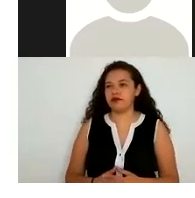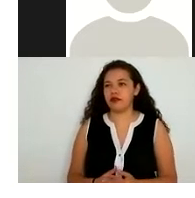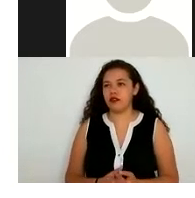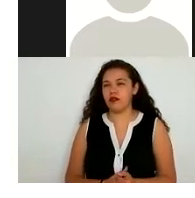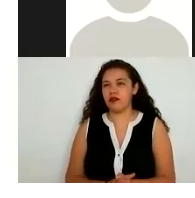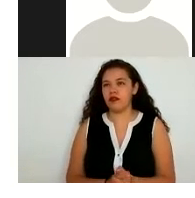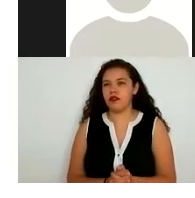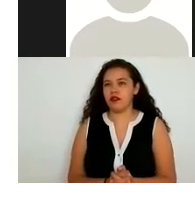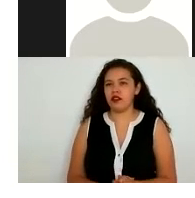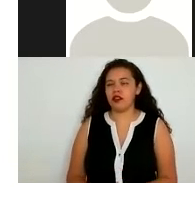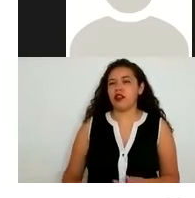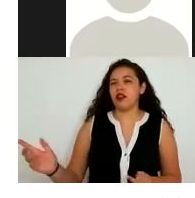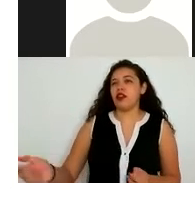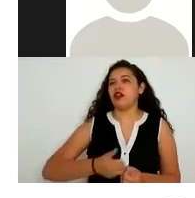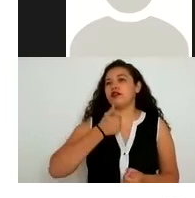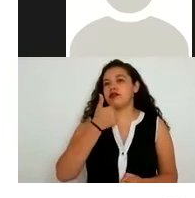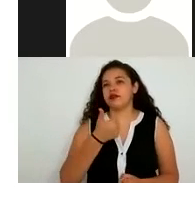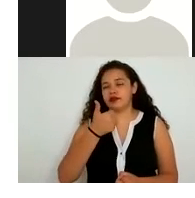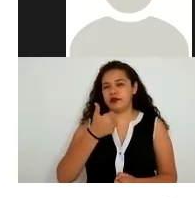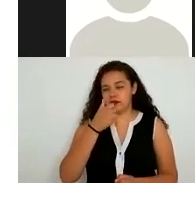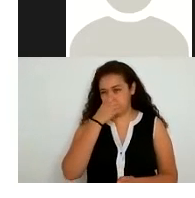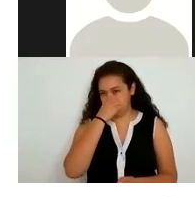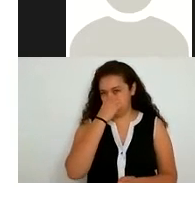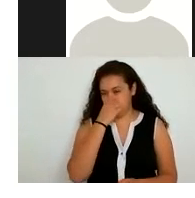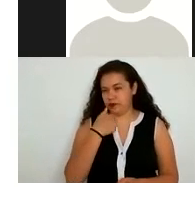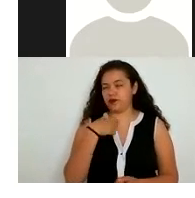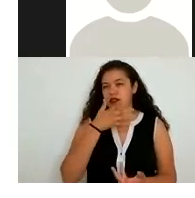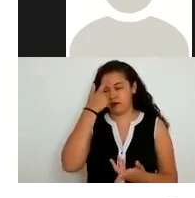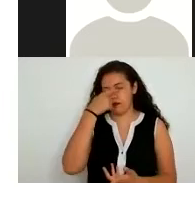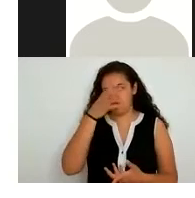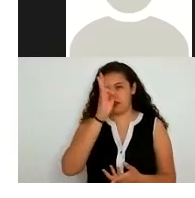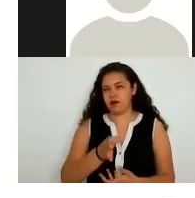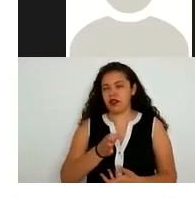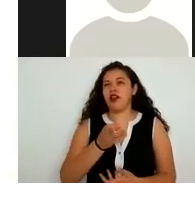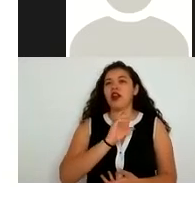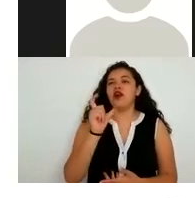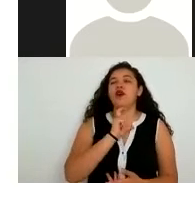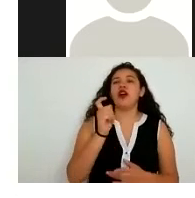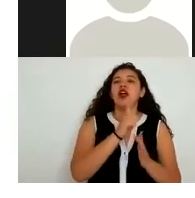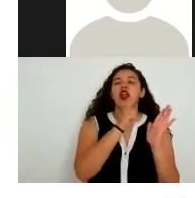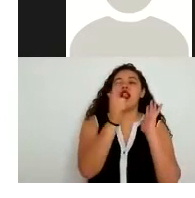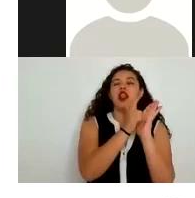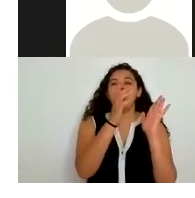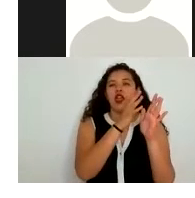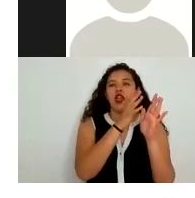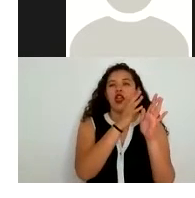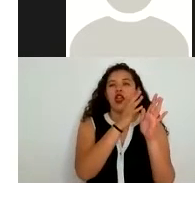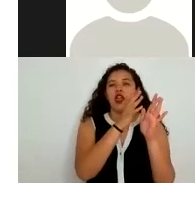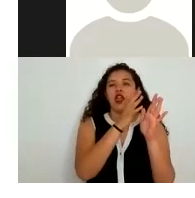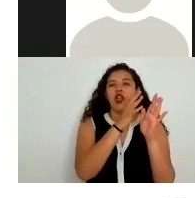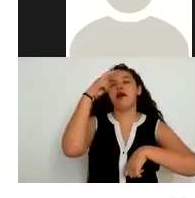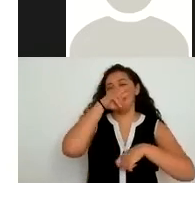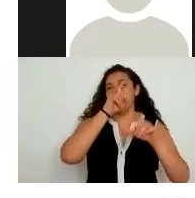que tenemos para este consentimiento cuando la transferencia esté prevista en alguna ley o tratado en los que México se aparte cuando la